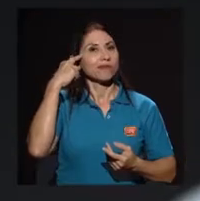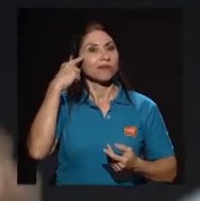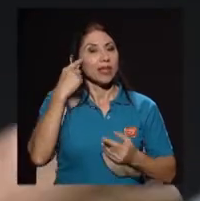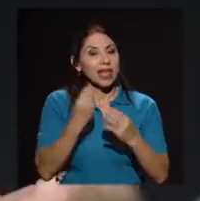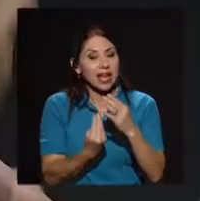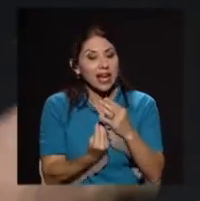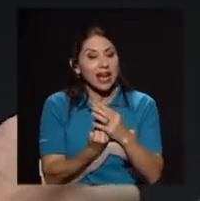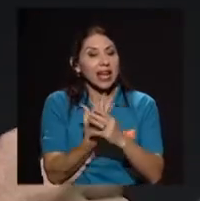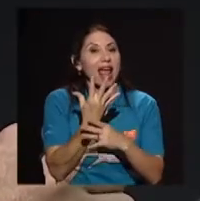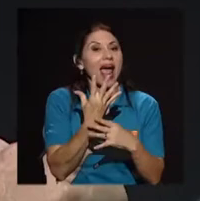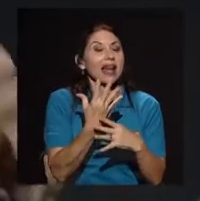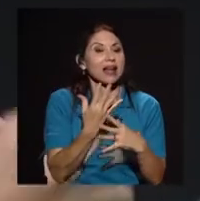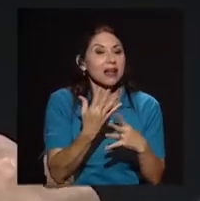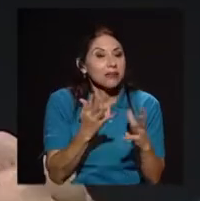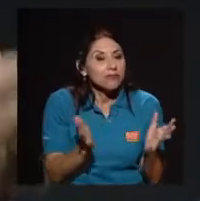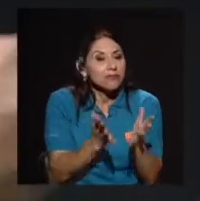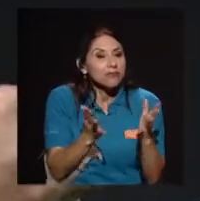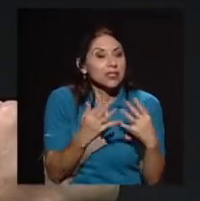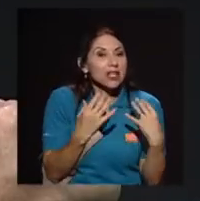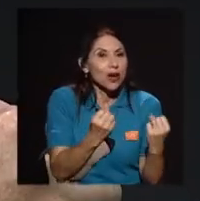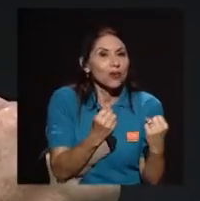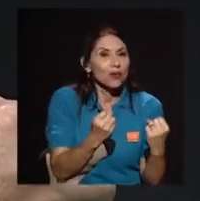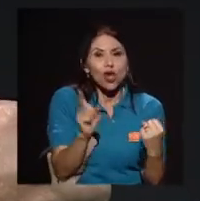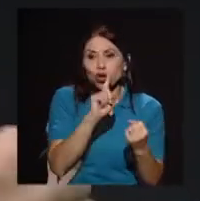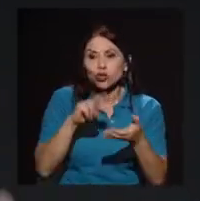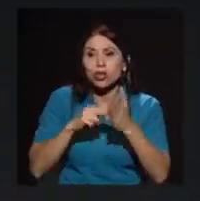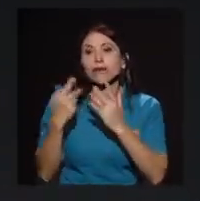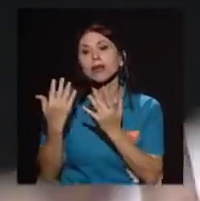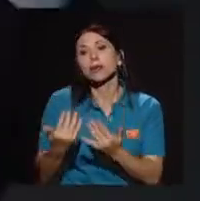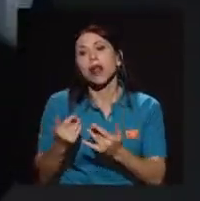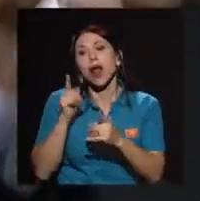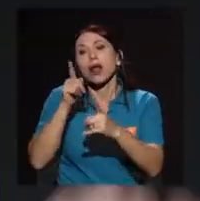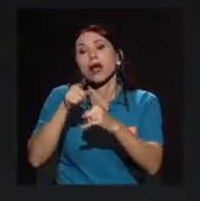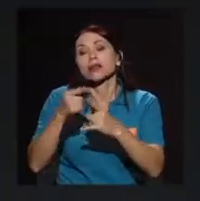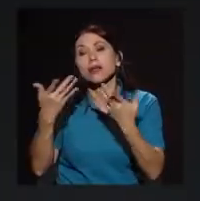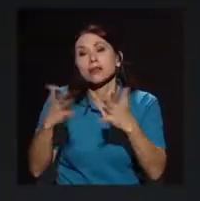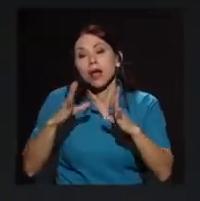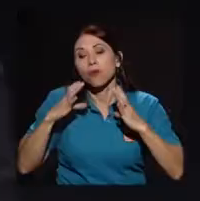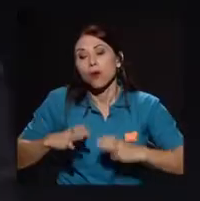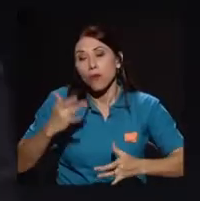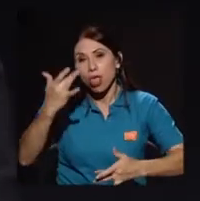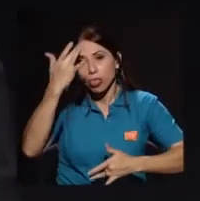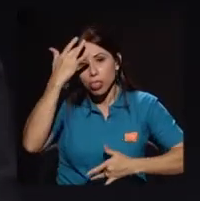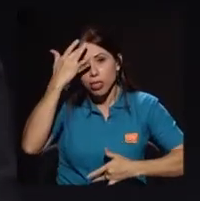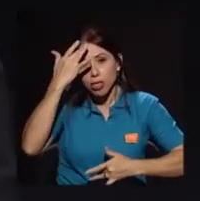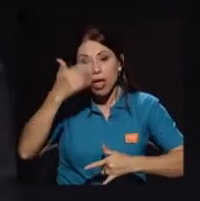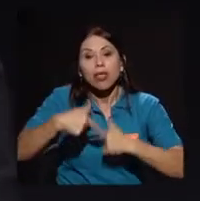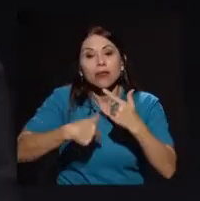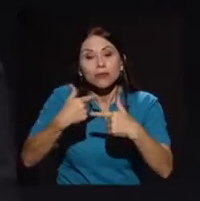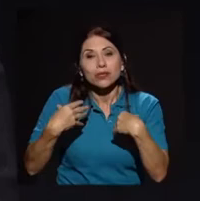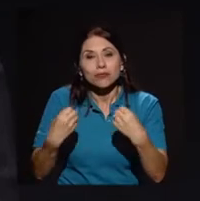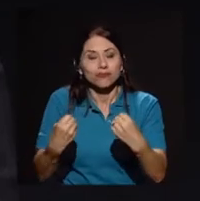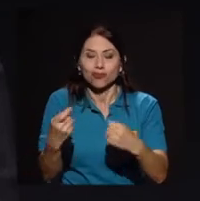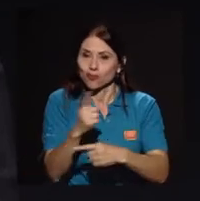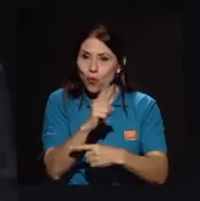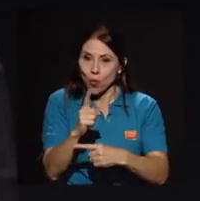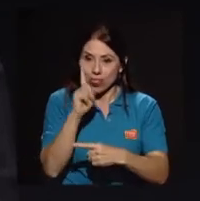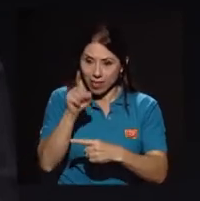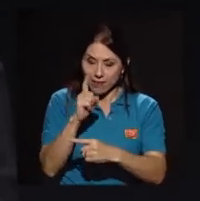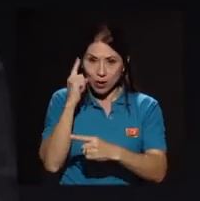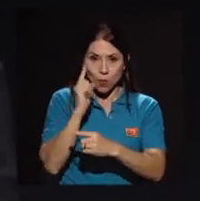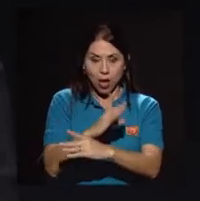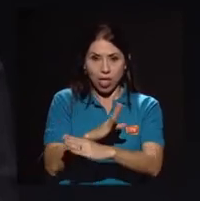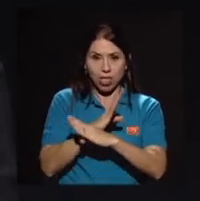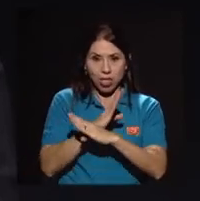no necesariamente curar el cuerpo enfermo, sino crear salud, me parece a mí que los profesionales de su escuela